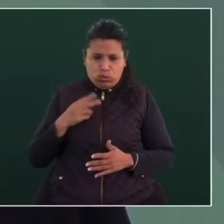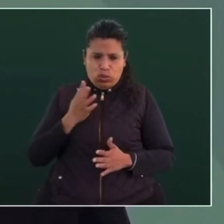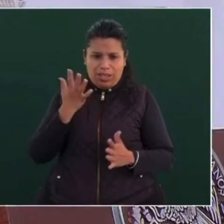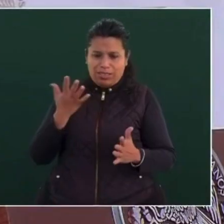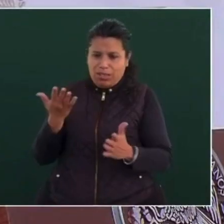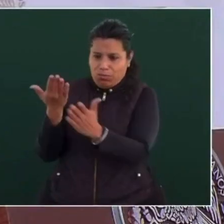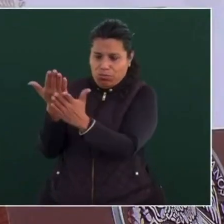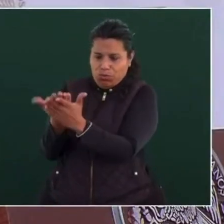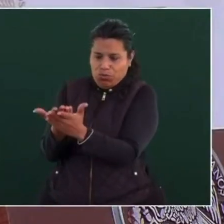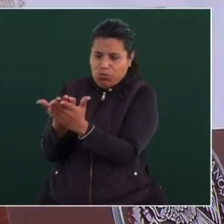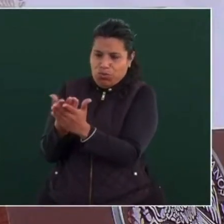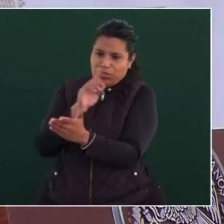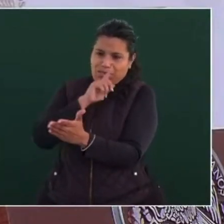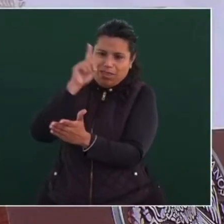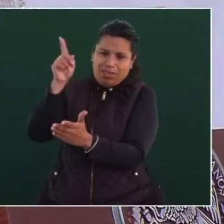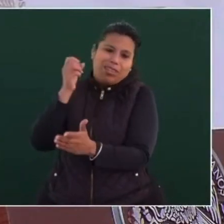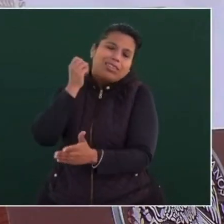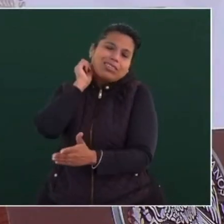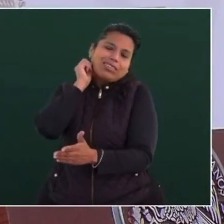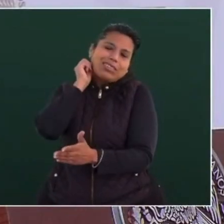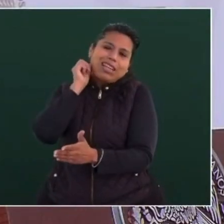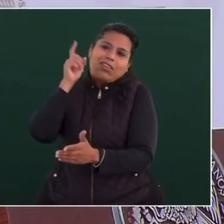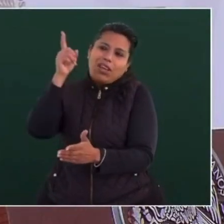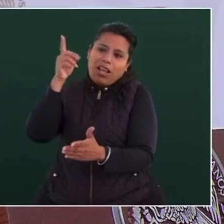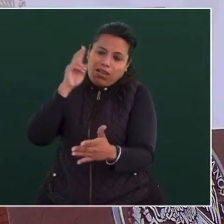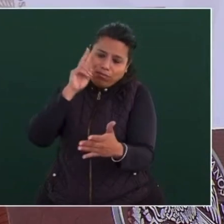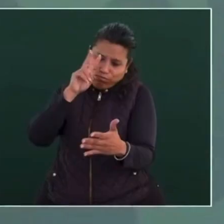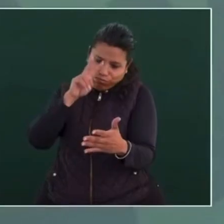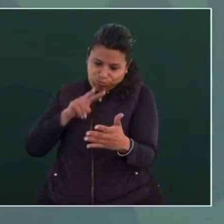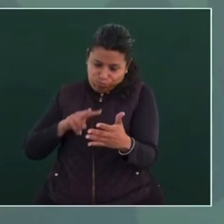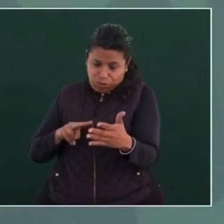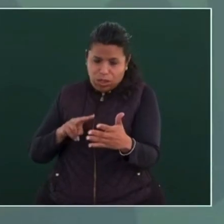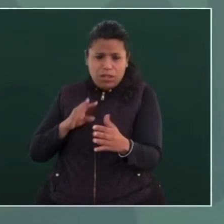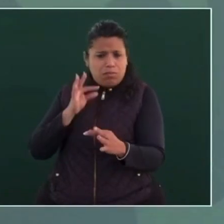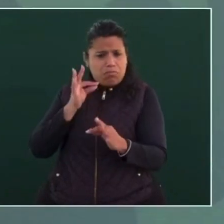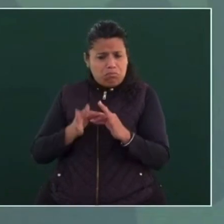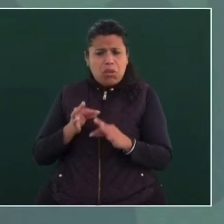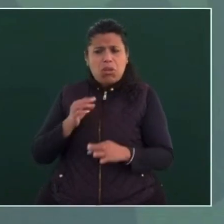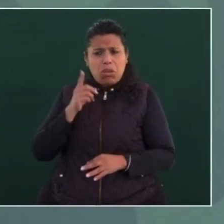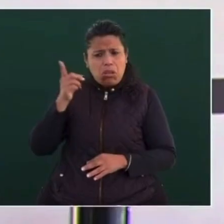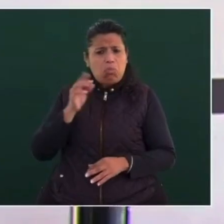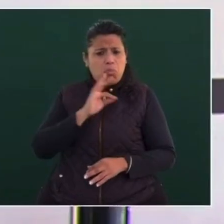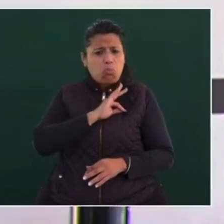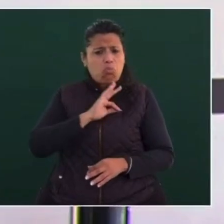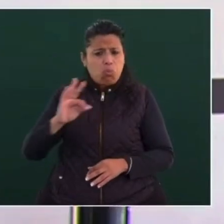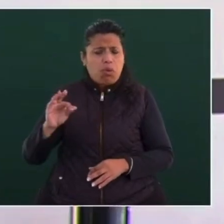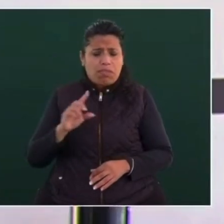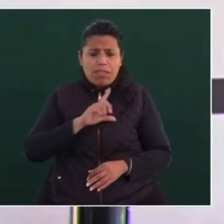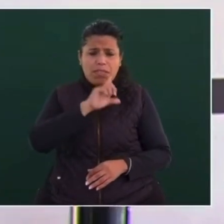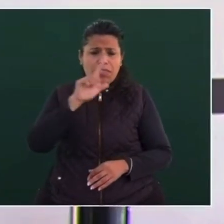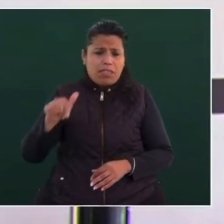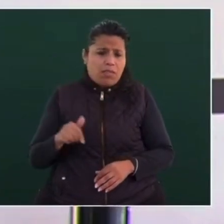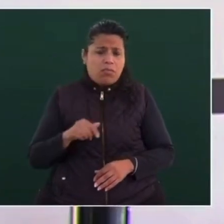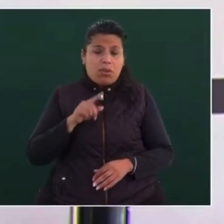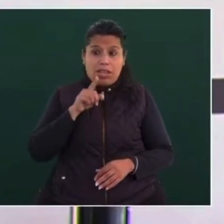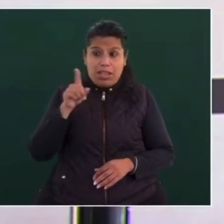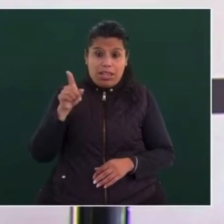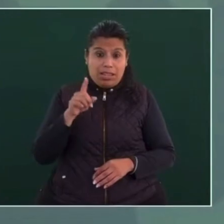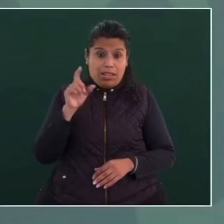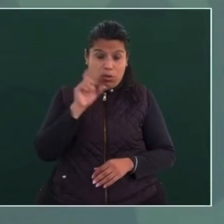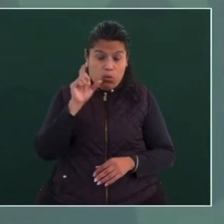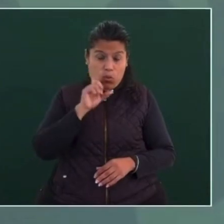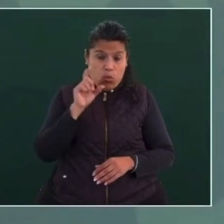y estamos seguros que se va a aprobar. Da por un hecho entonces que se convertirá en la gobernadora del Banco de México.